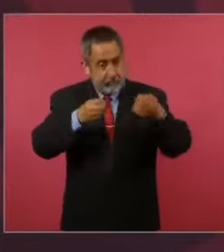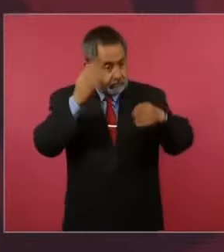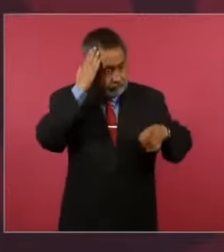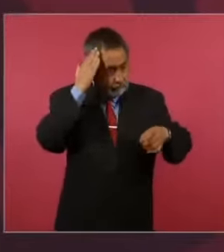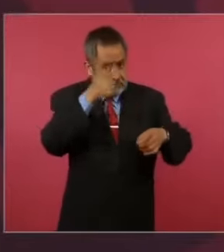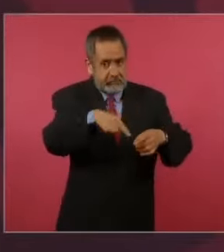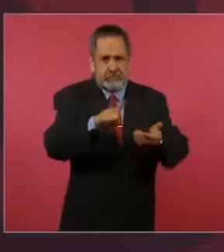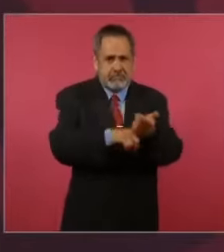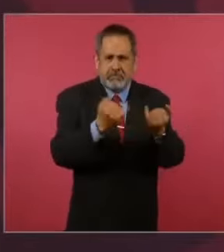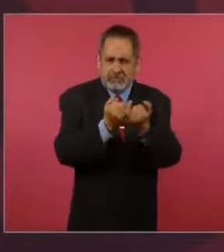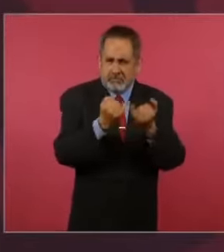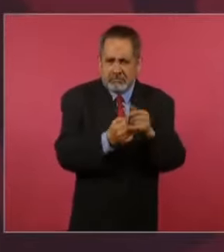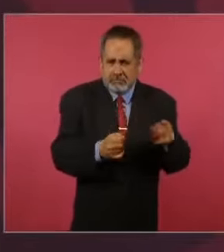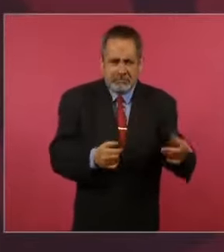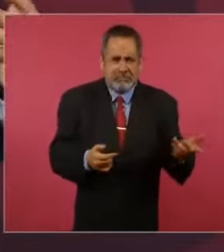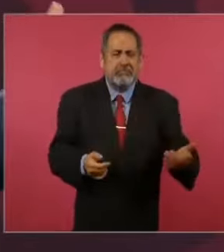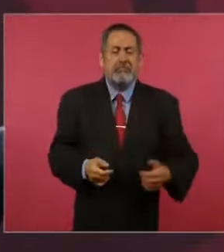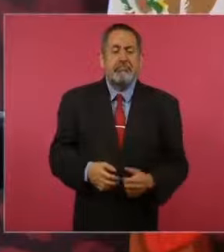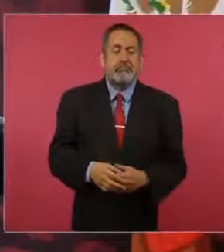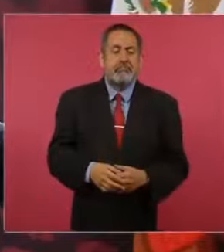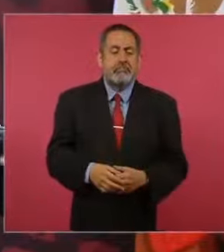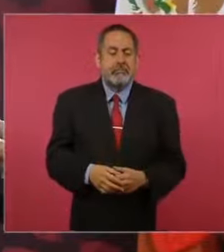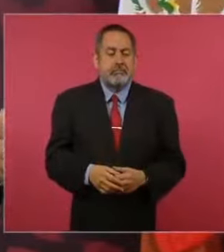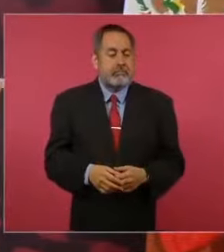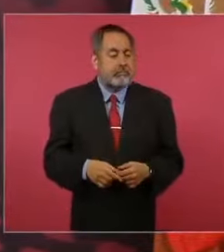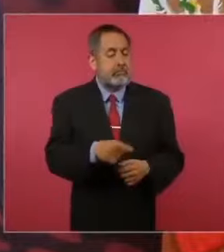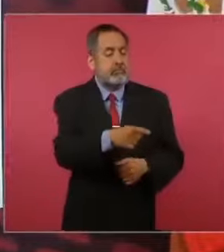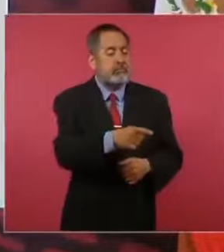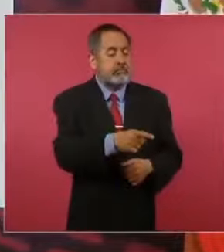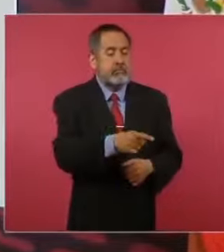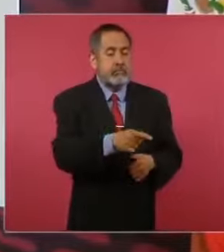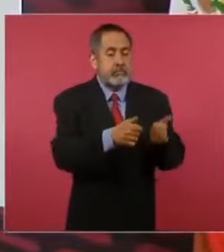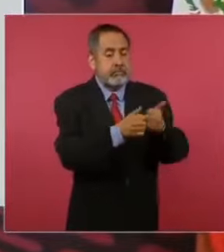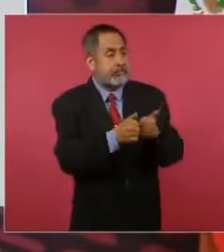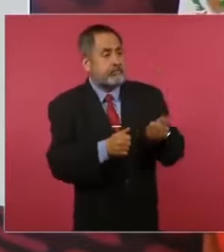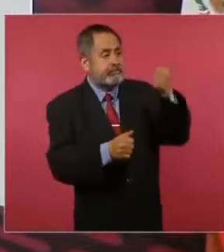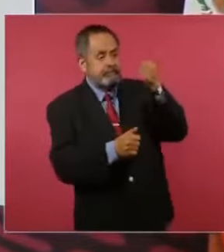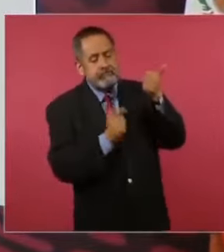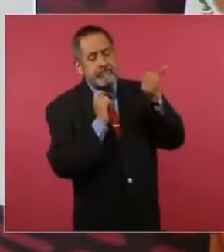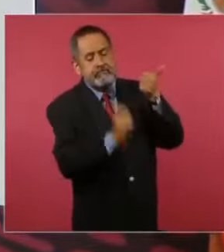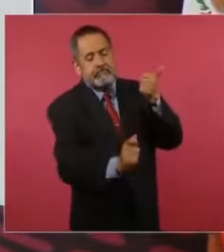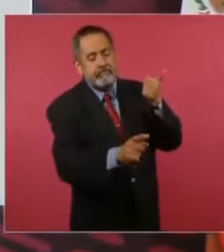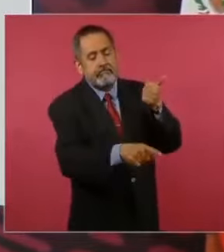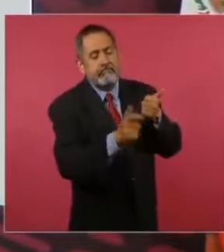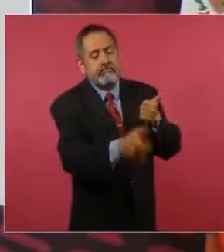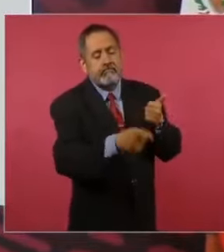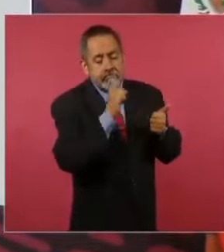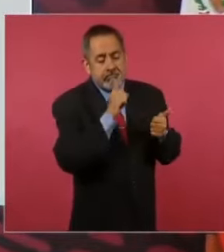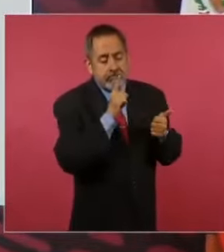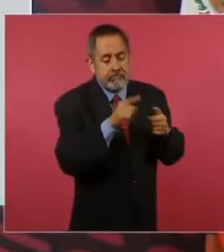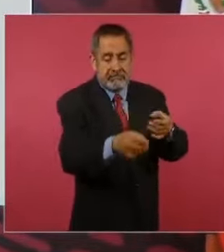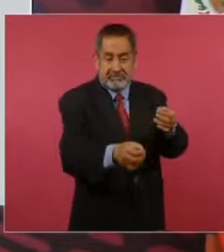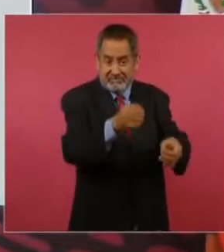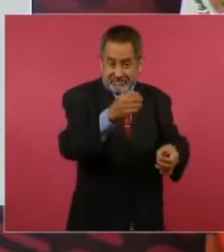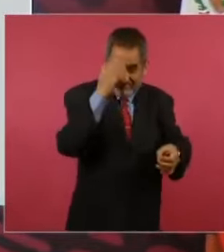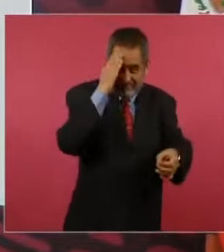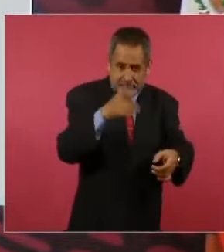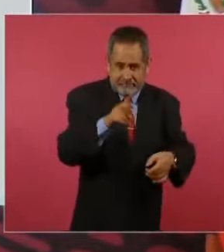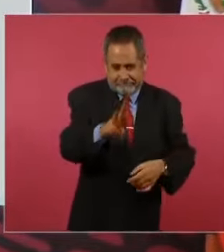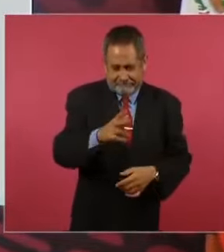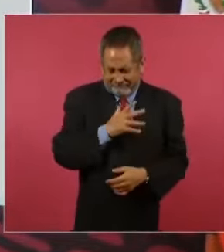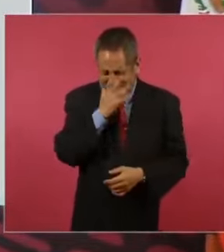empleados, me da hasta pena decirlo,